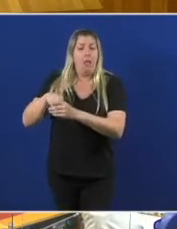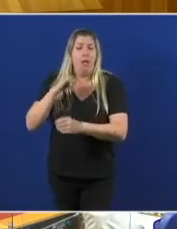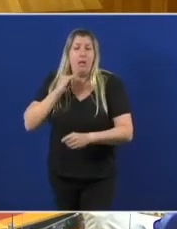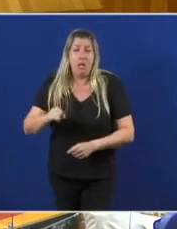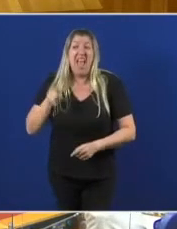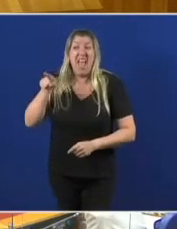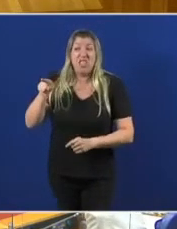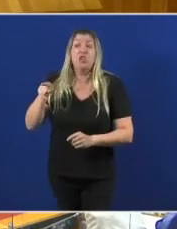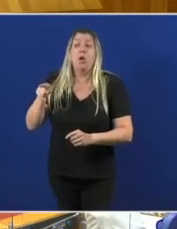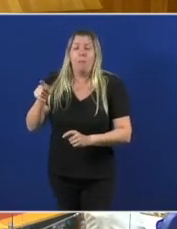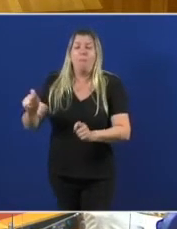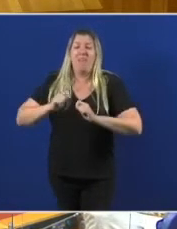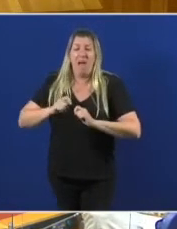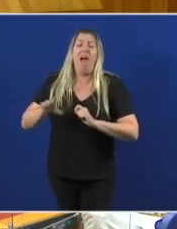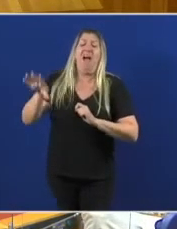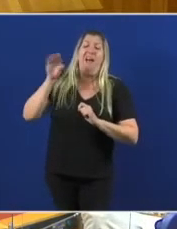das súas decisións